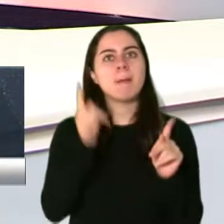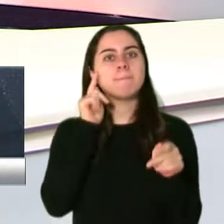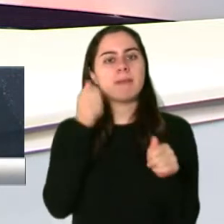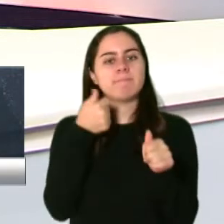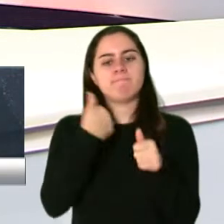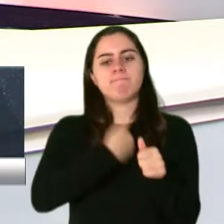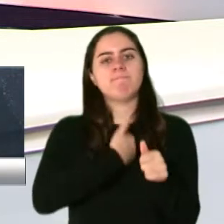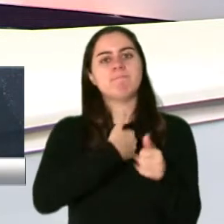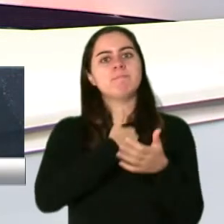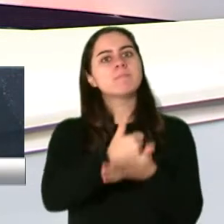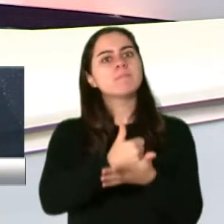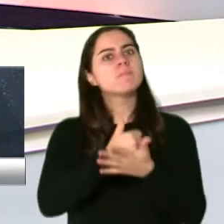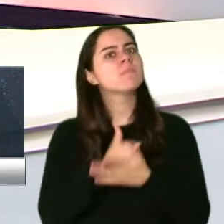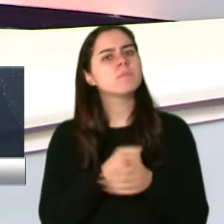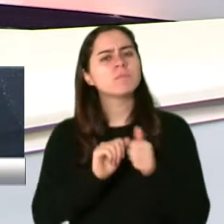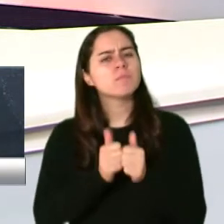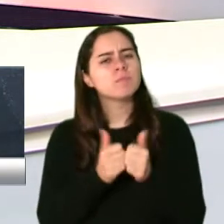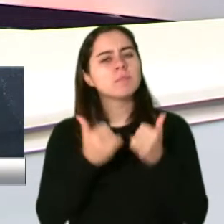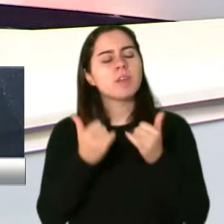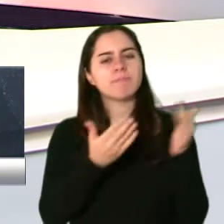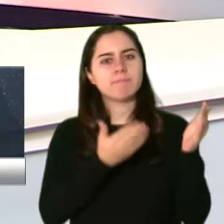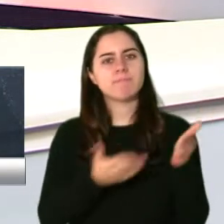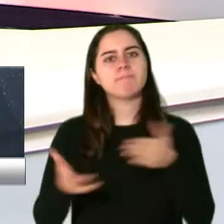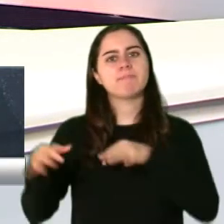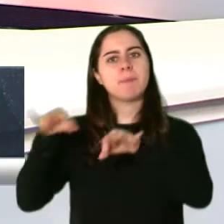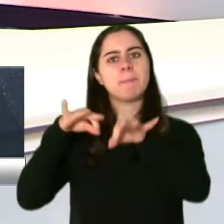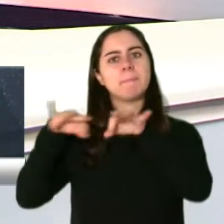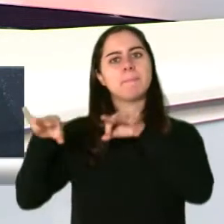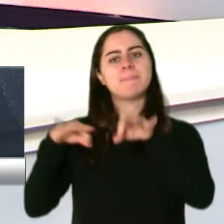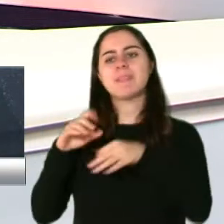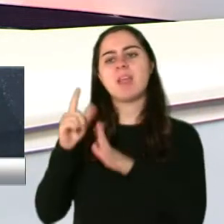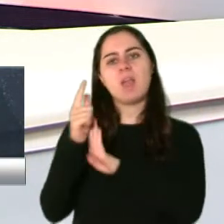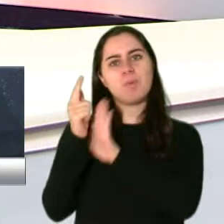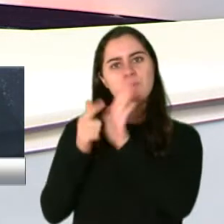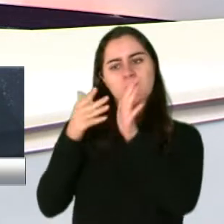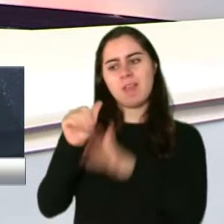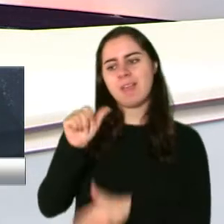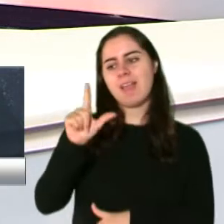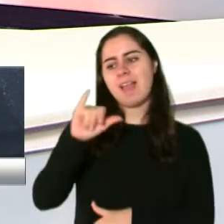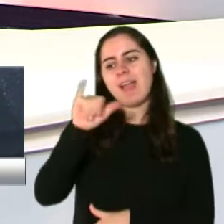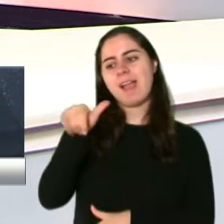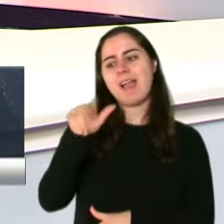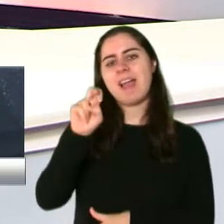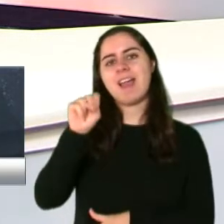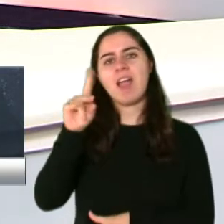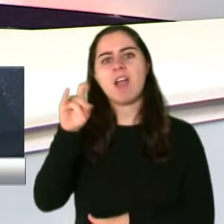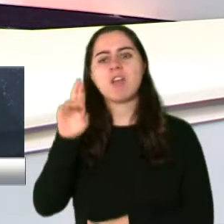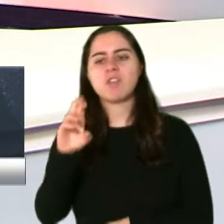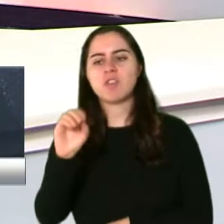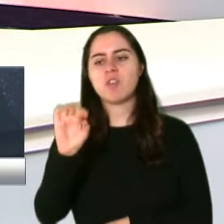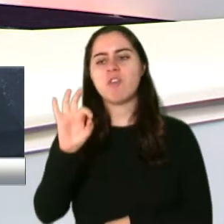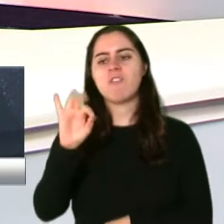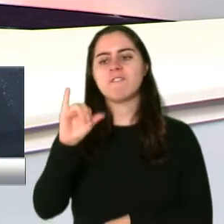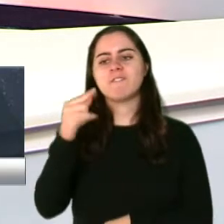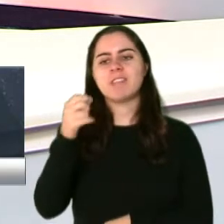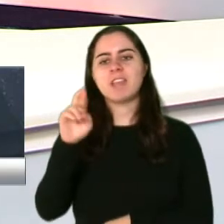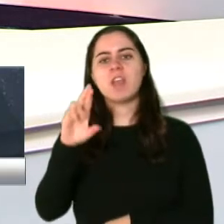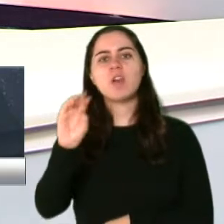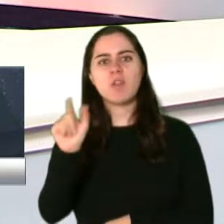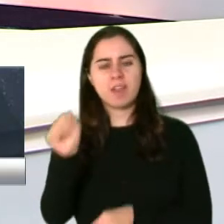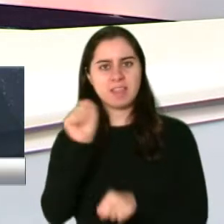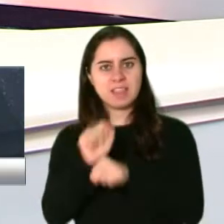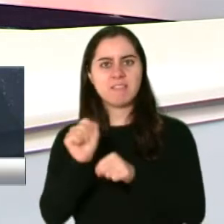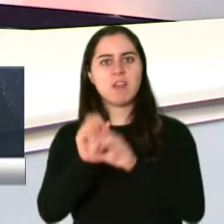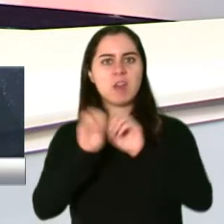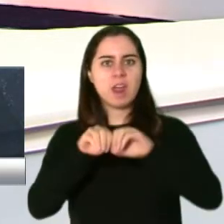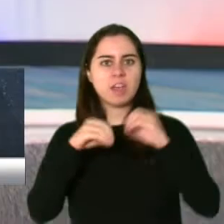¿De qué se trata? Pues los detalles los ofrece a continuación el licenciado Alejandro Figueroa, subdirector ejecutivo de la organización a quien le